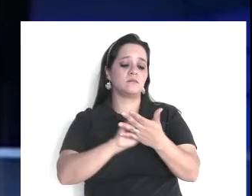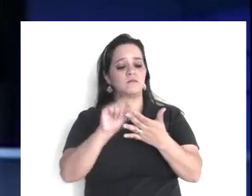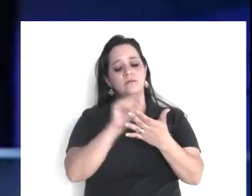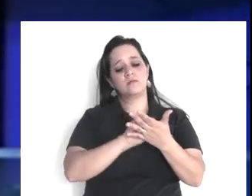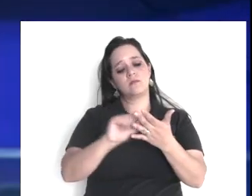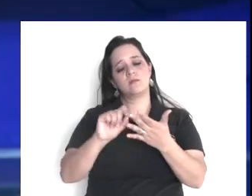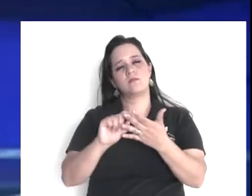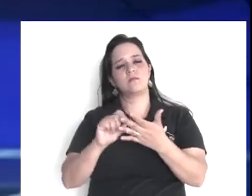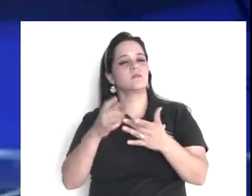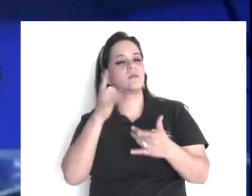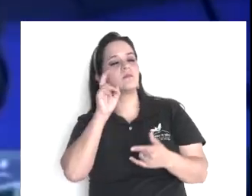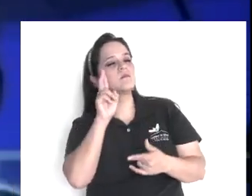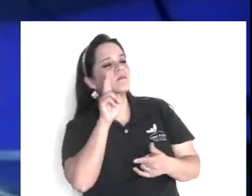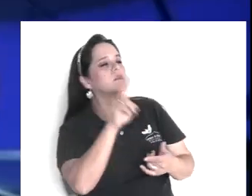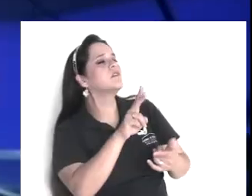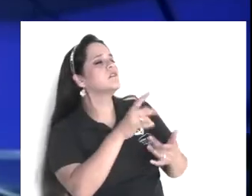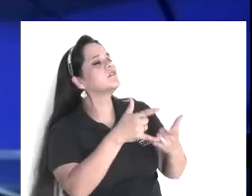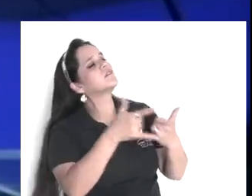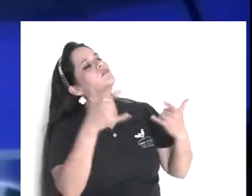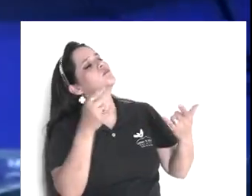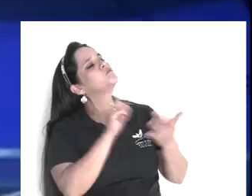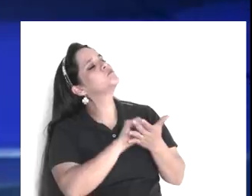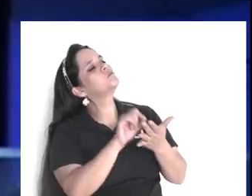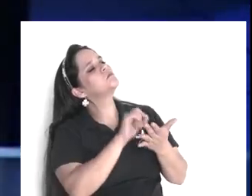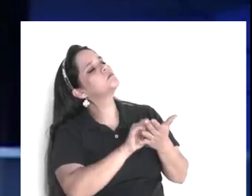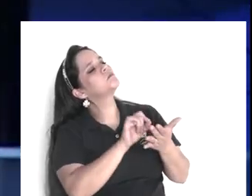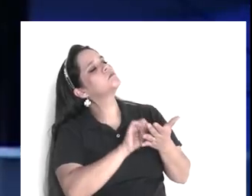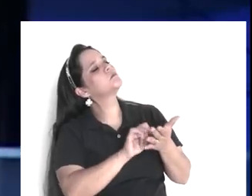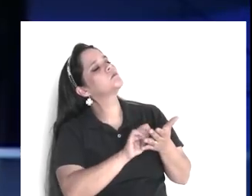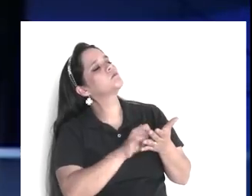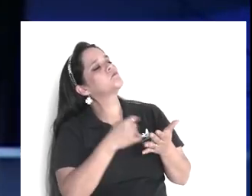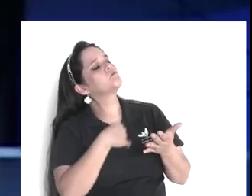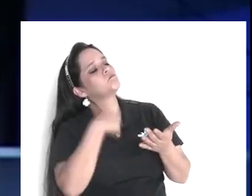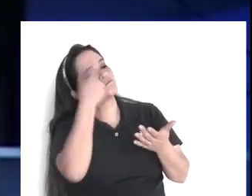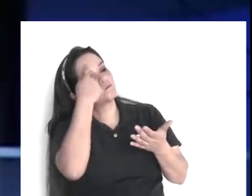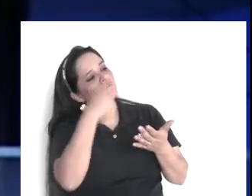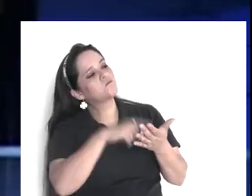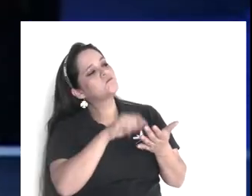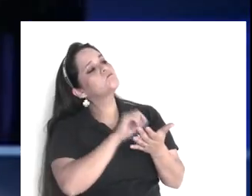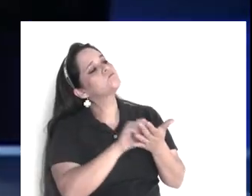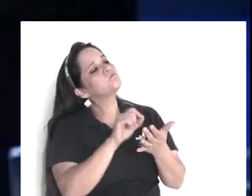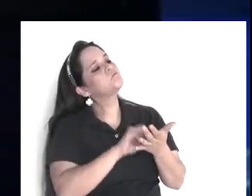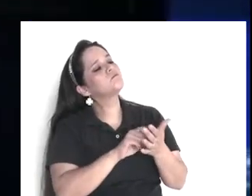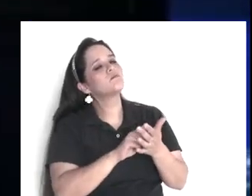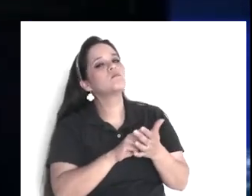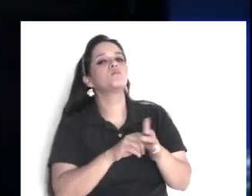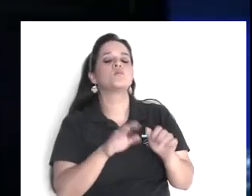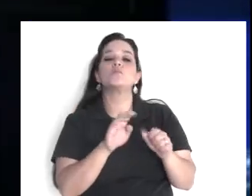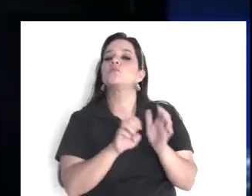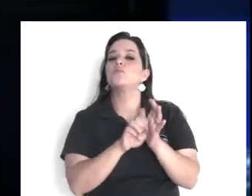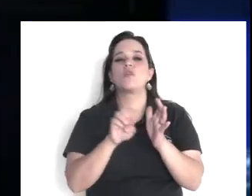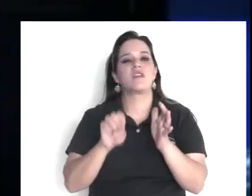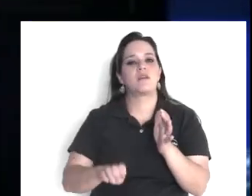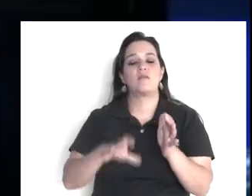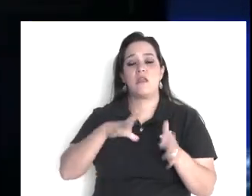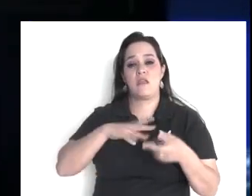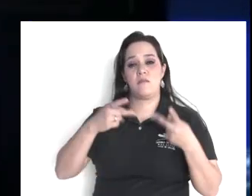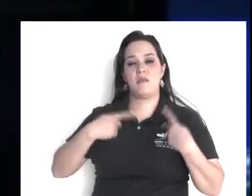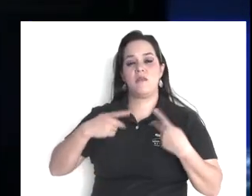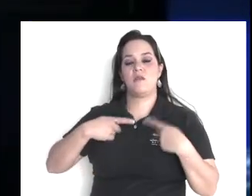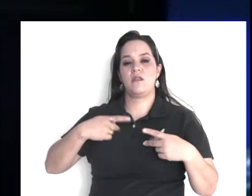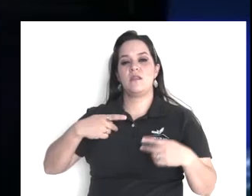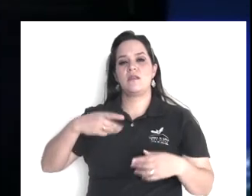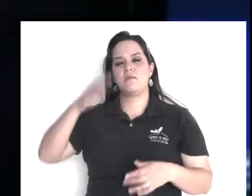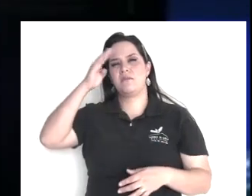sin ninguna evidencia, solamente, porque decía, que, que, que lo amaba, a Jesús, por lo que, él había